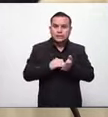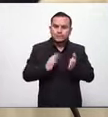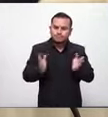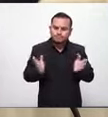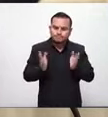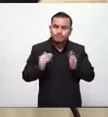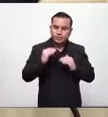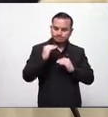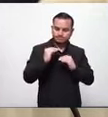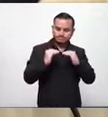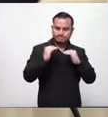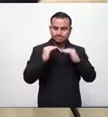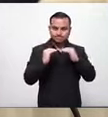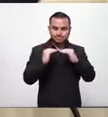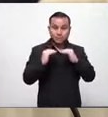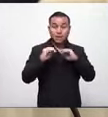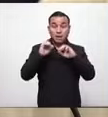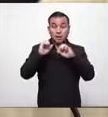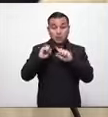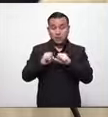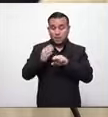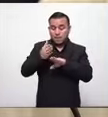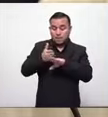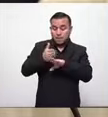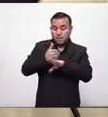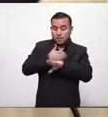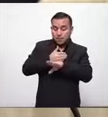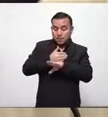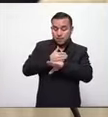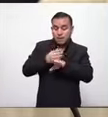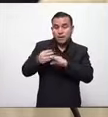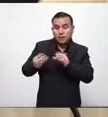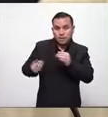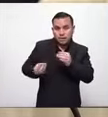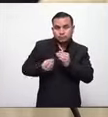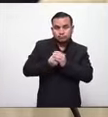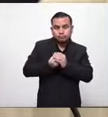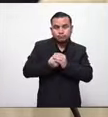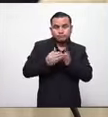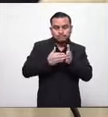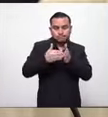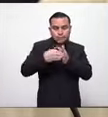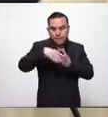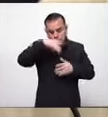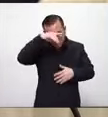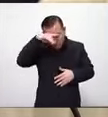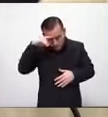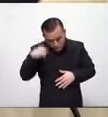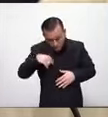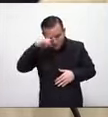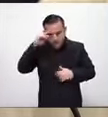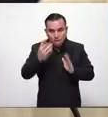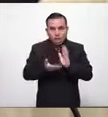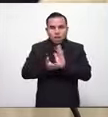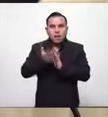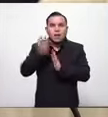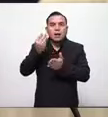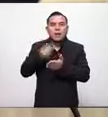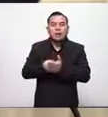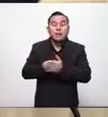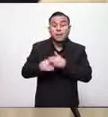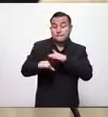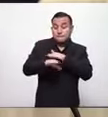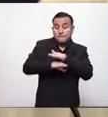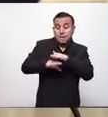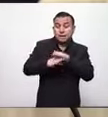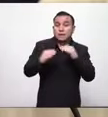de encontrar un balance en donde podemos poco a poco ir abriendo nuestra economía con el mínimo riesgo y esto en base a